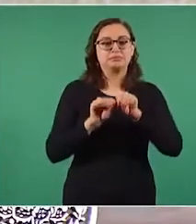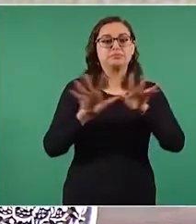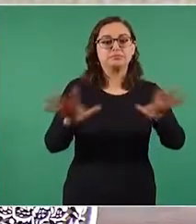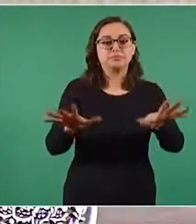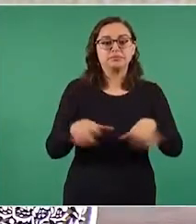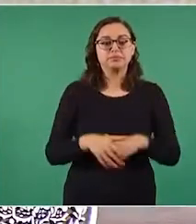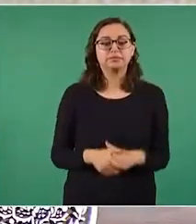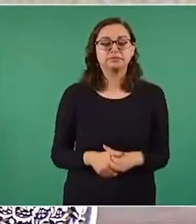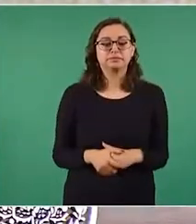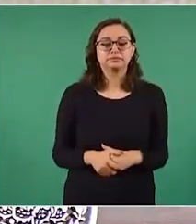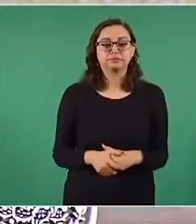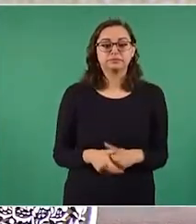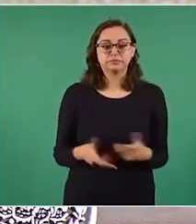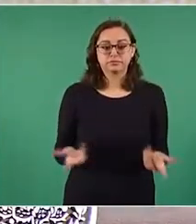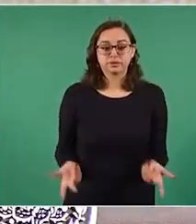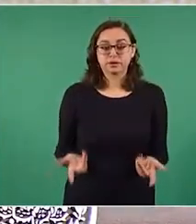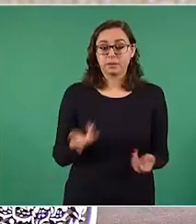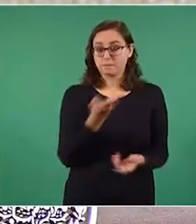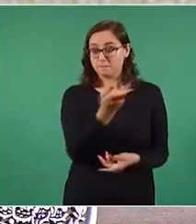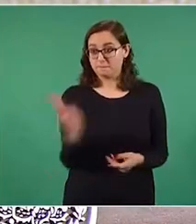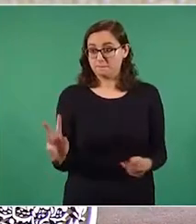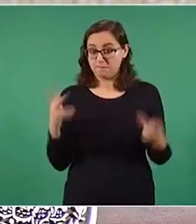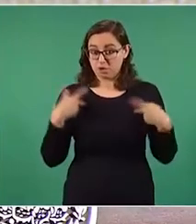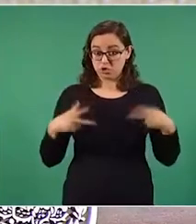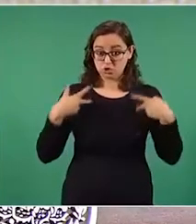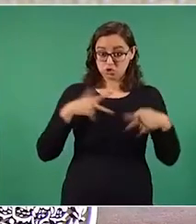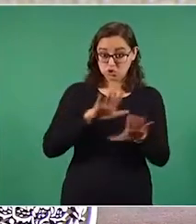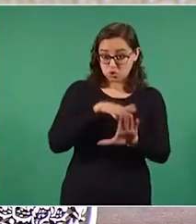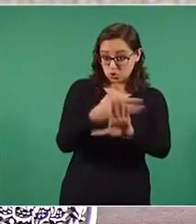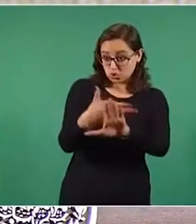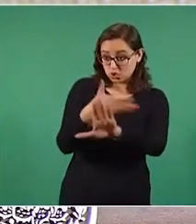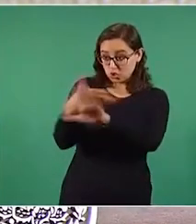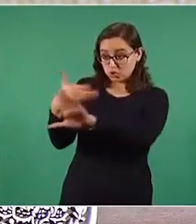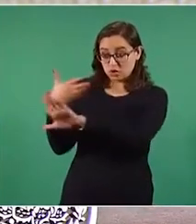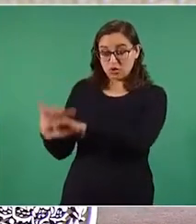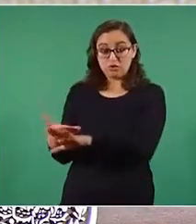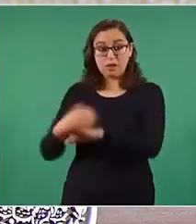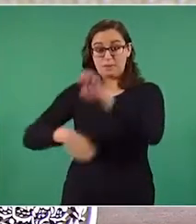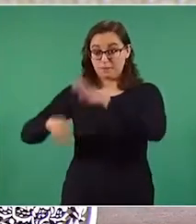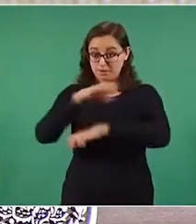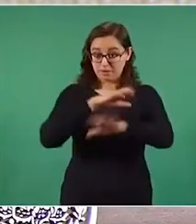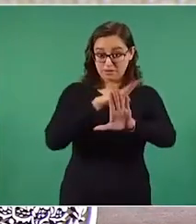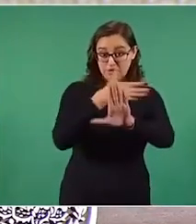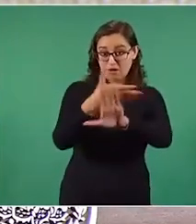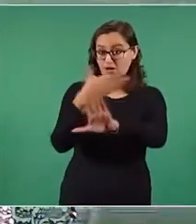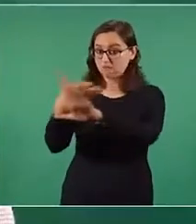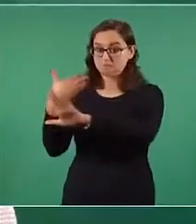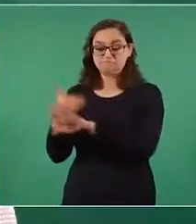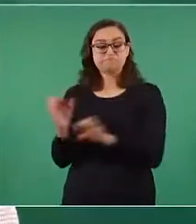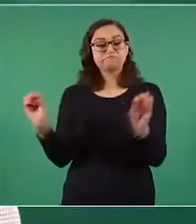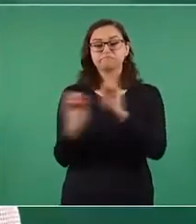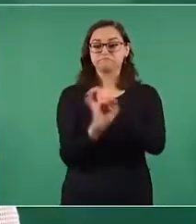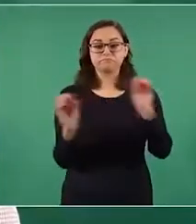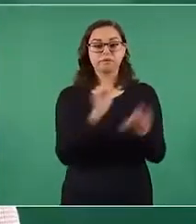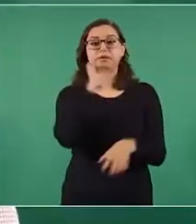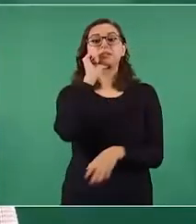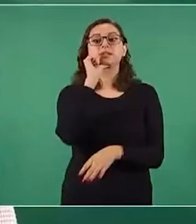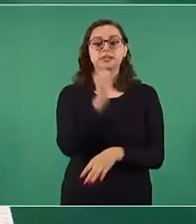pero no se juzgó a ningún periodista ni a ninguna empresa, no se difamó a nadie.